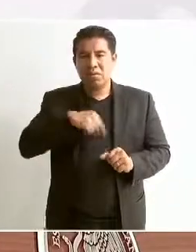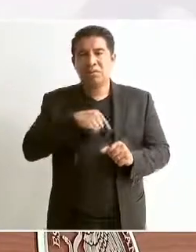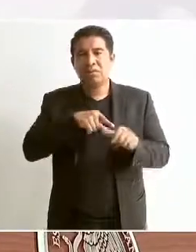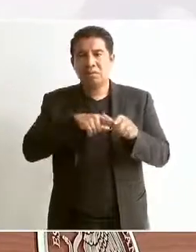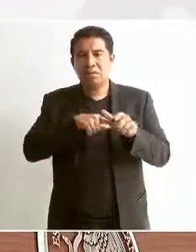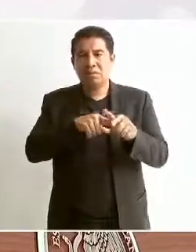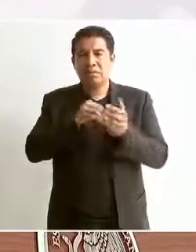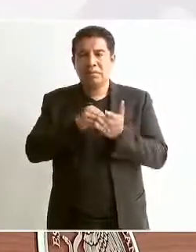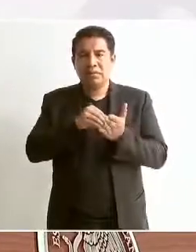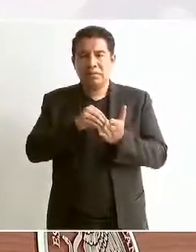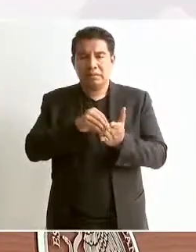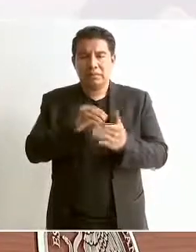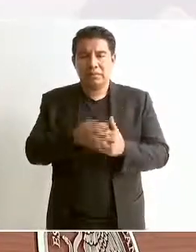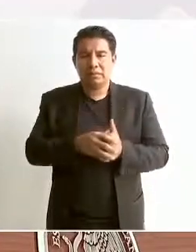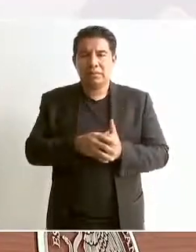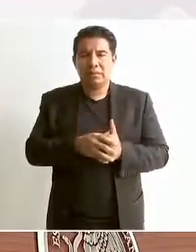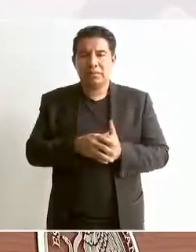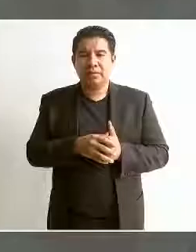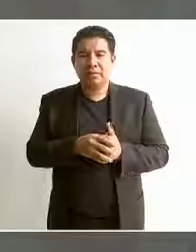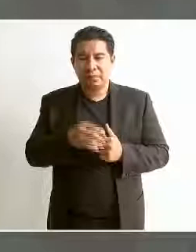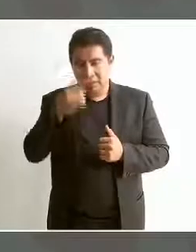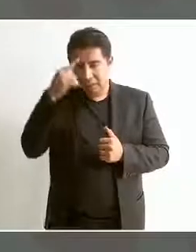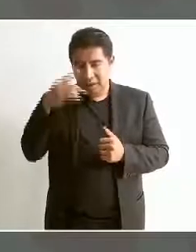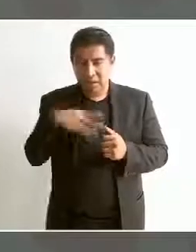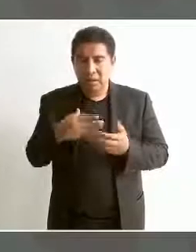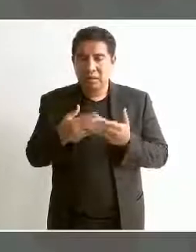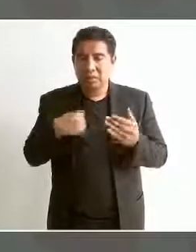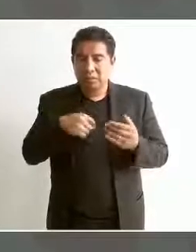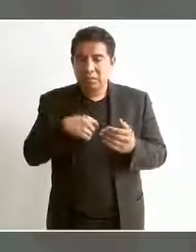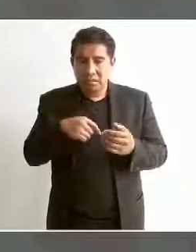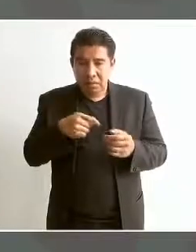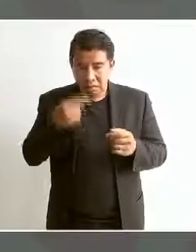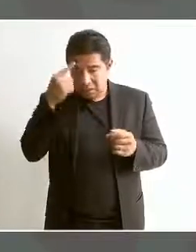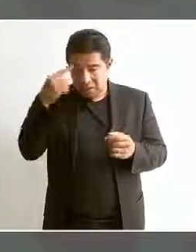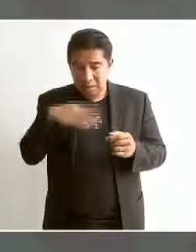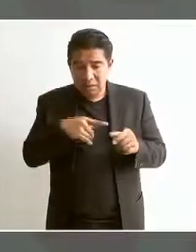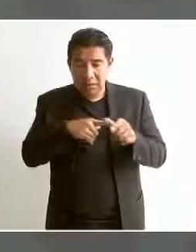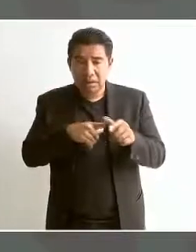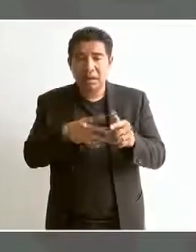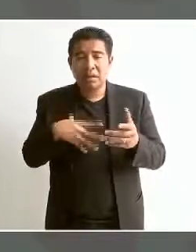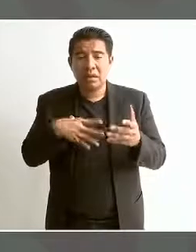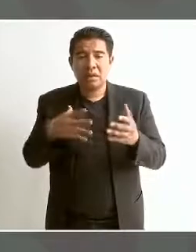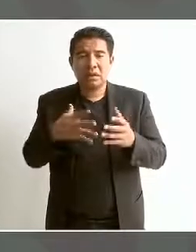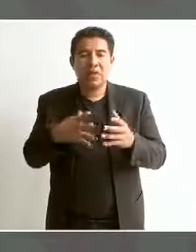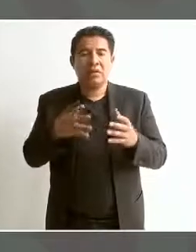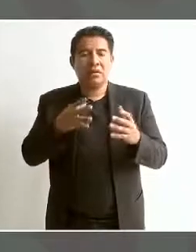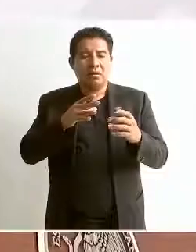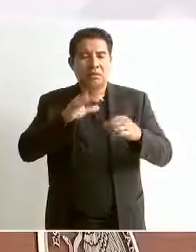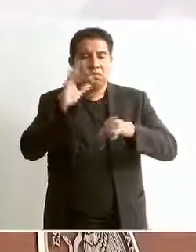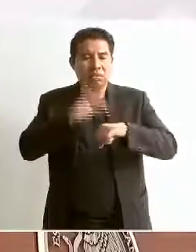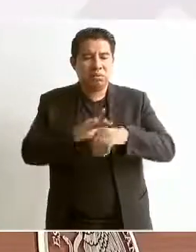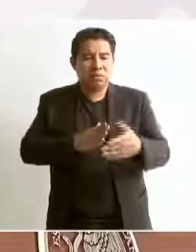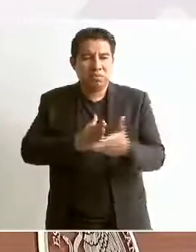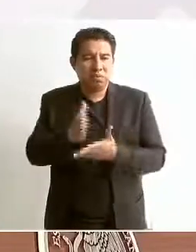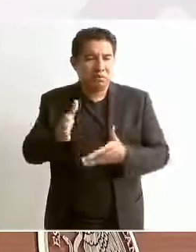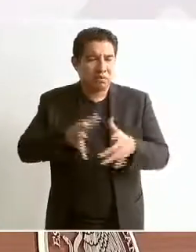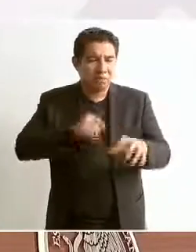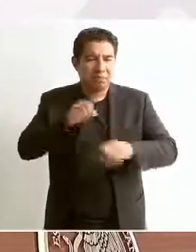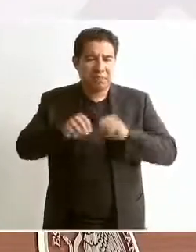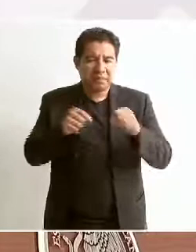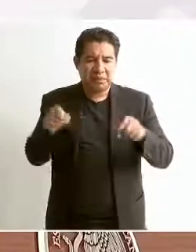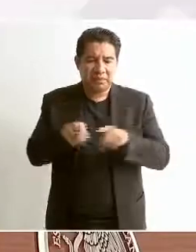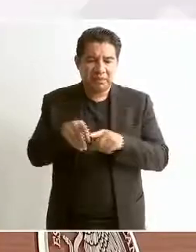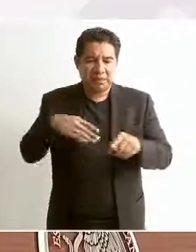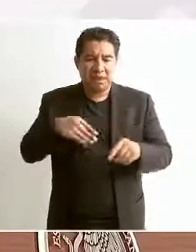los invasores, los que conquistaron para justificar